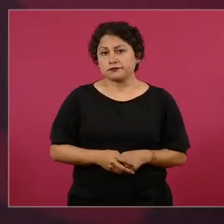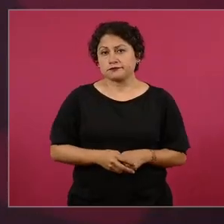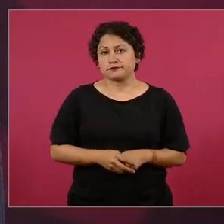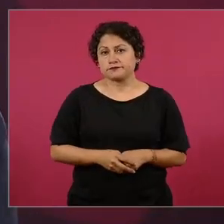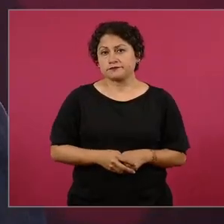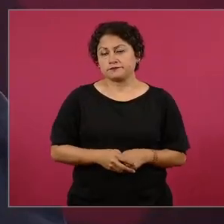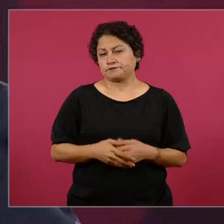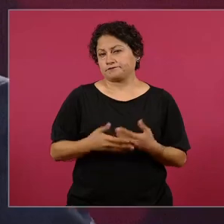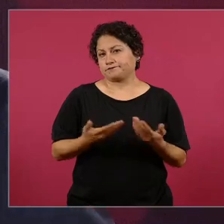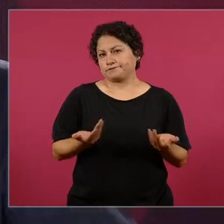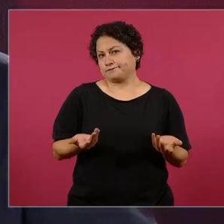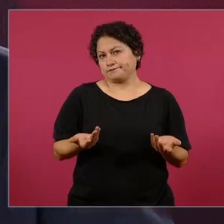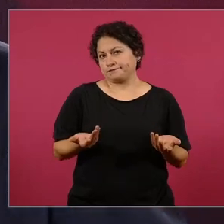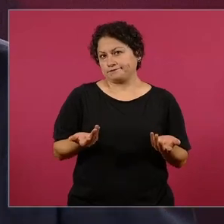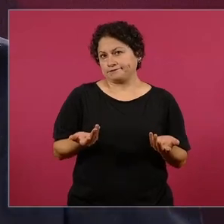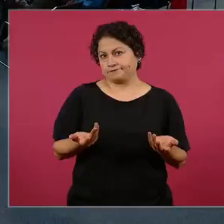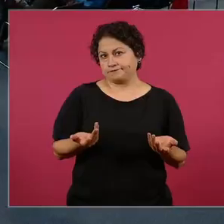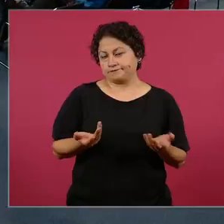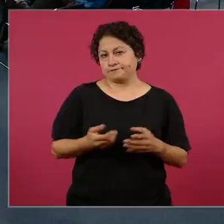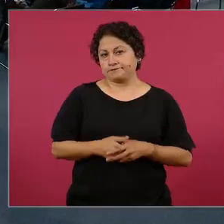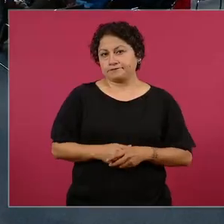manifestarse como lo hicieron